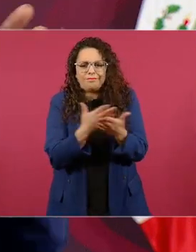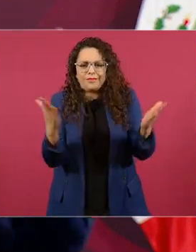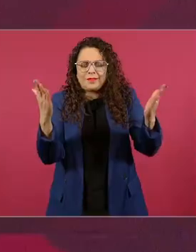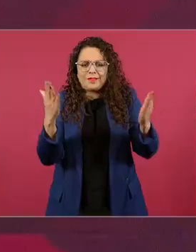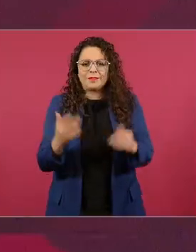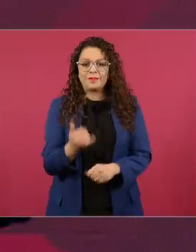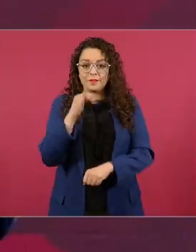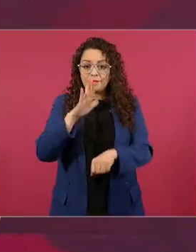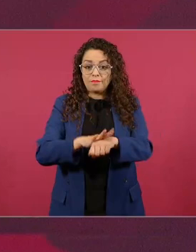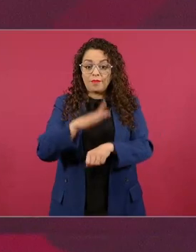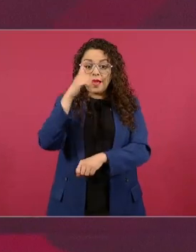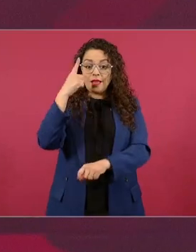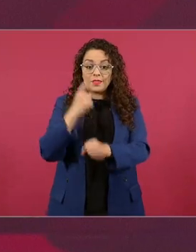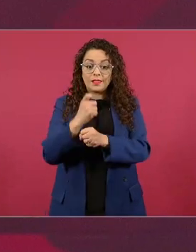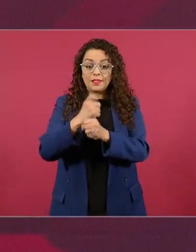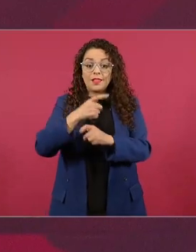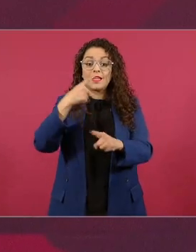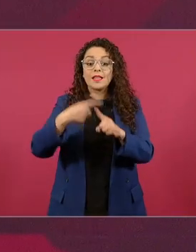de Iztapalapa